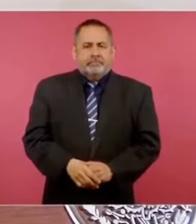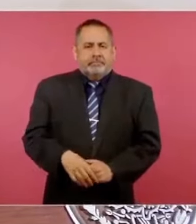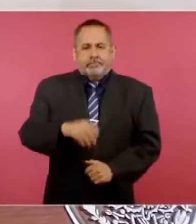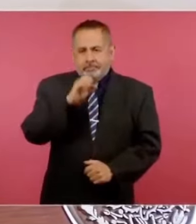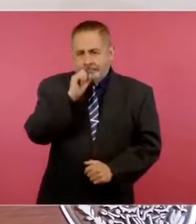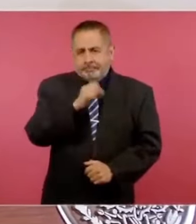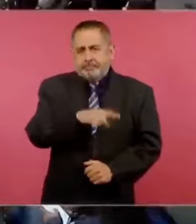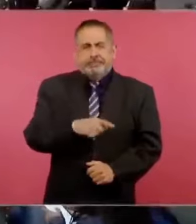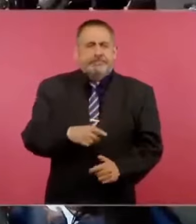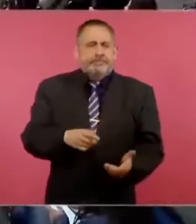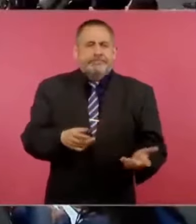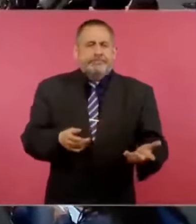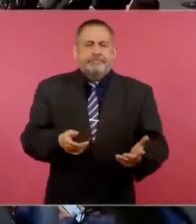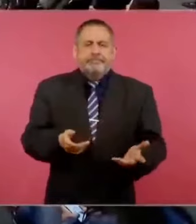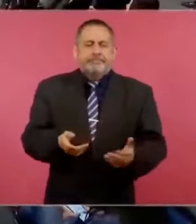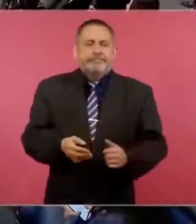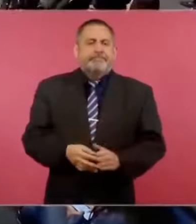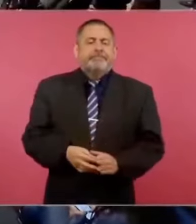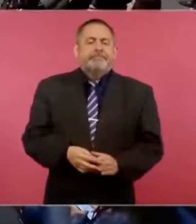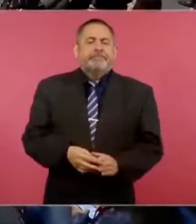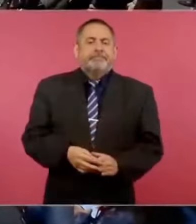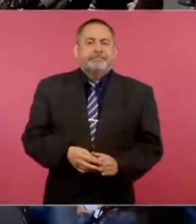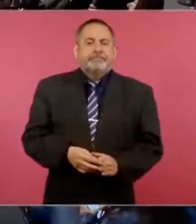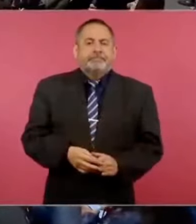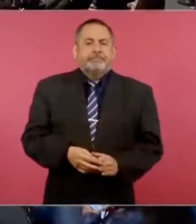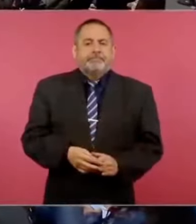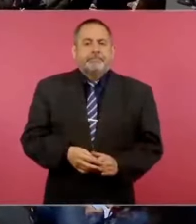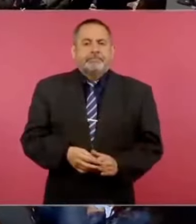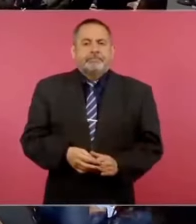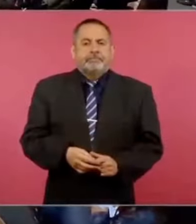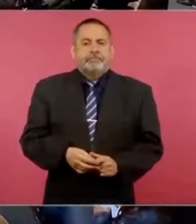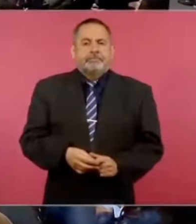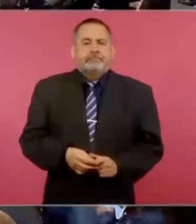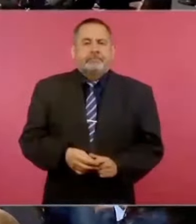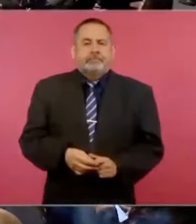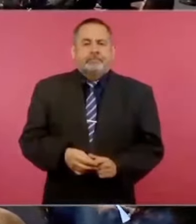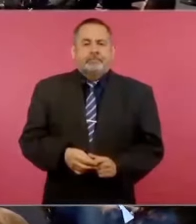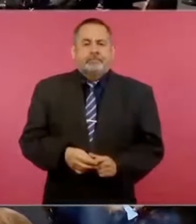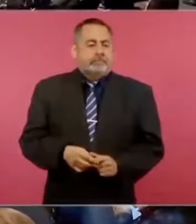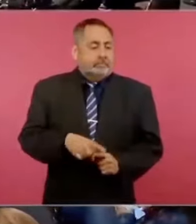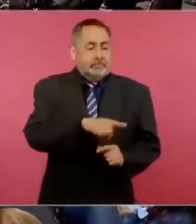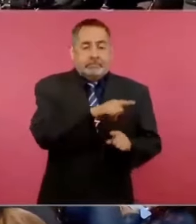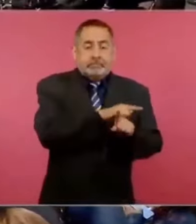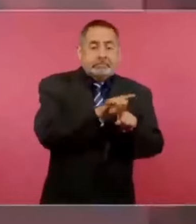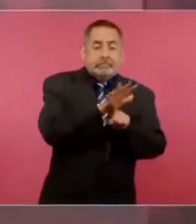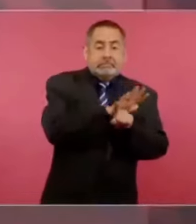engatusó,